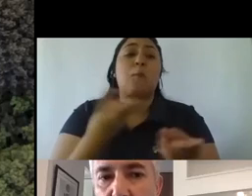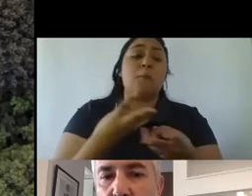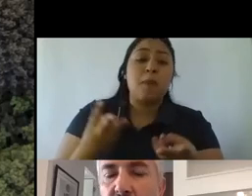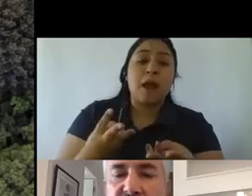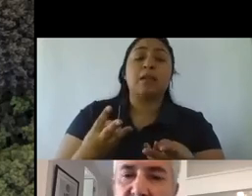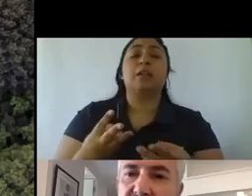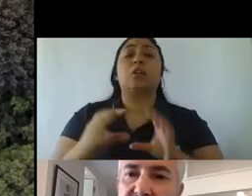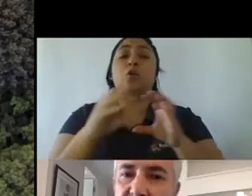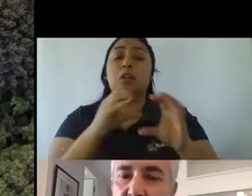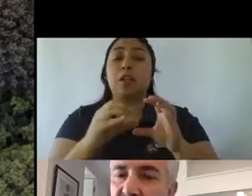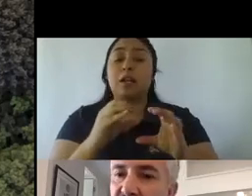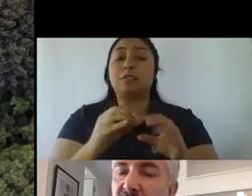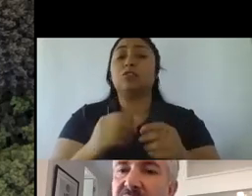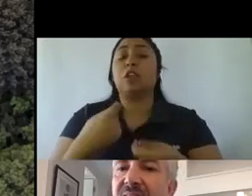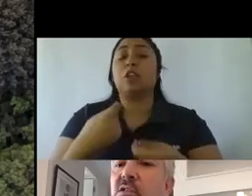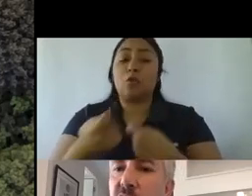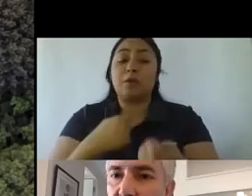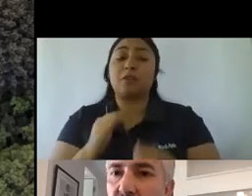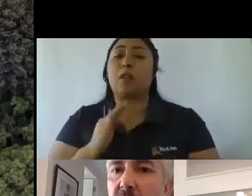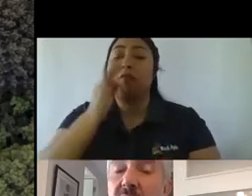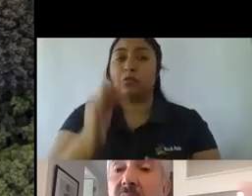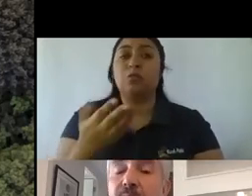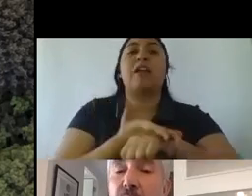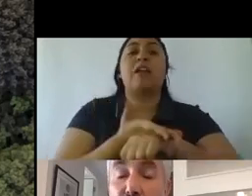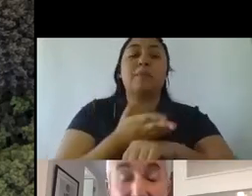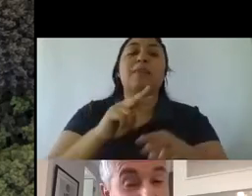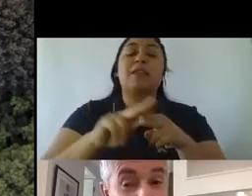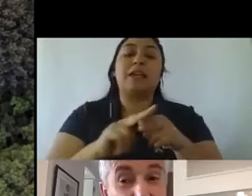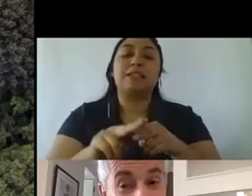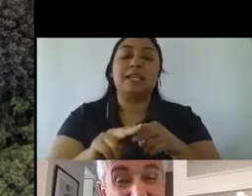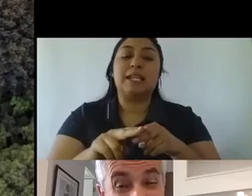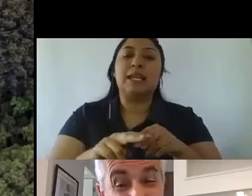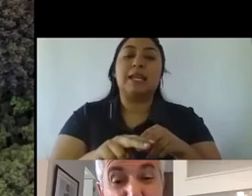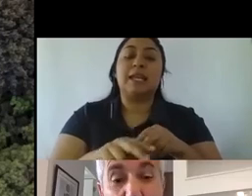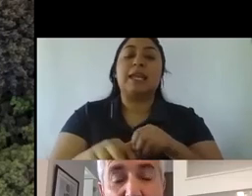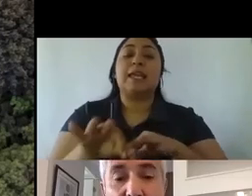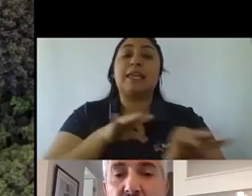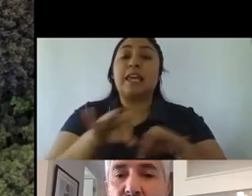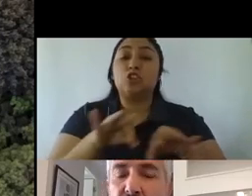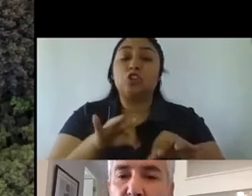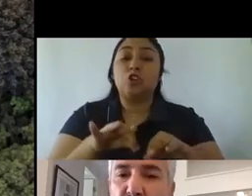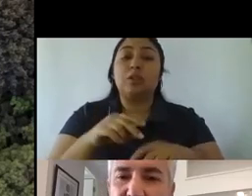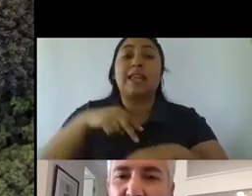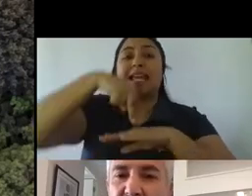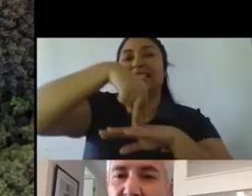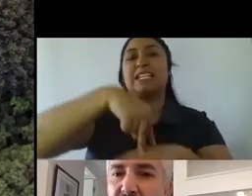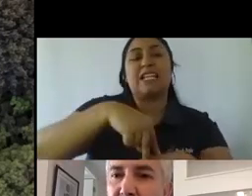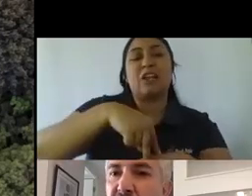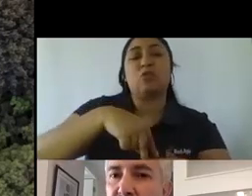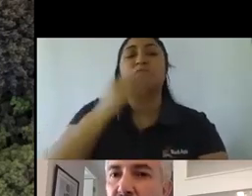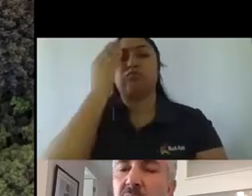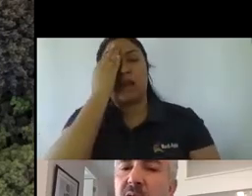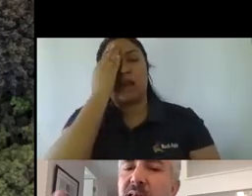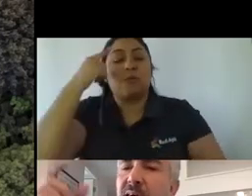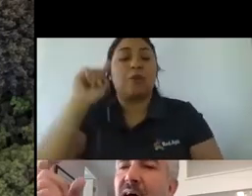en el futuro, les van a pedir hacer esto, les van a pedir hacer gestión, de un escenario que ya no es muy bueno, pero además te lo van a pedir al mismo